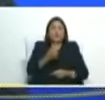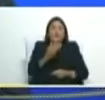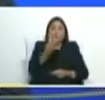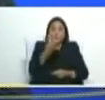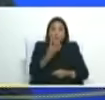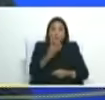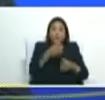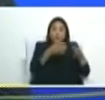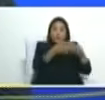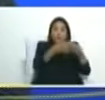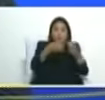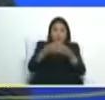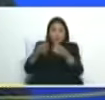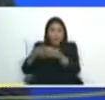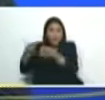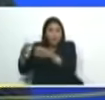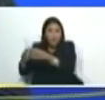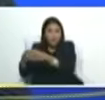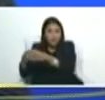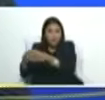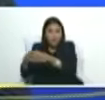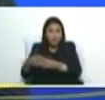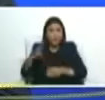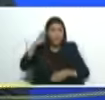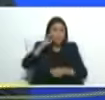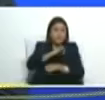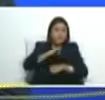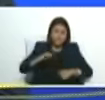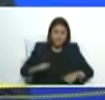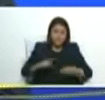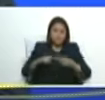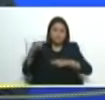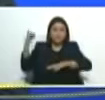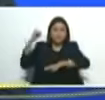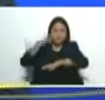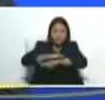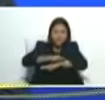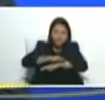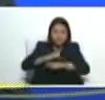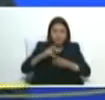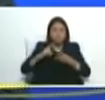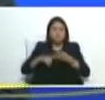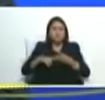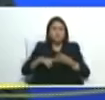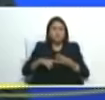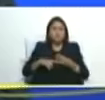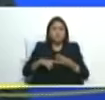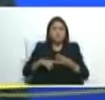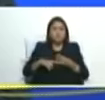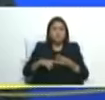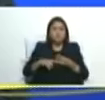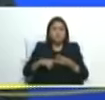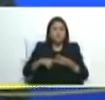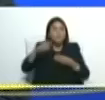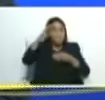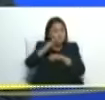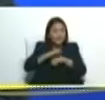componentes, Ejército, Aviación, Guardia Nacional,